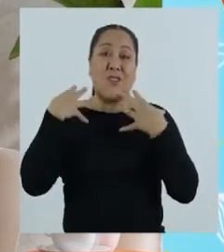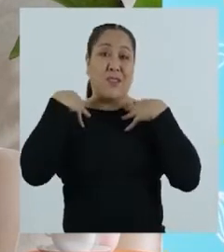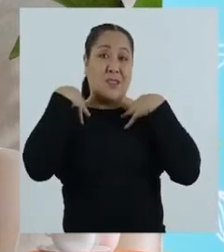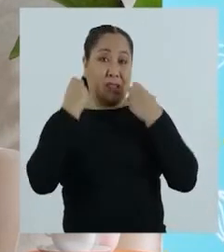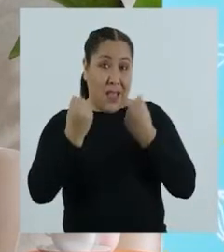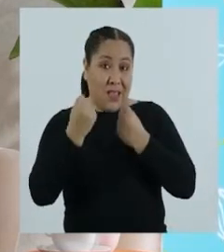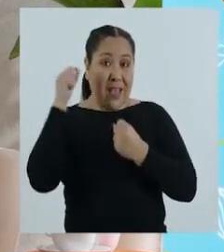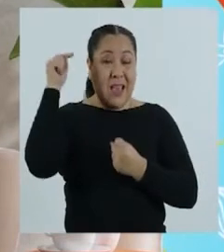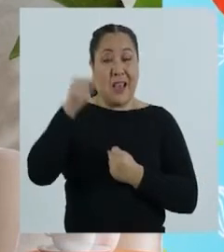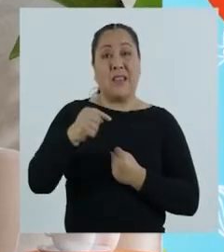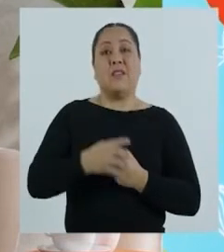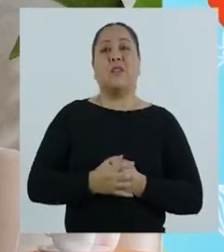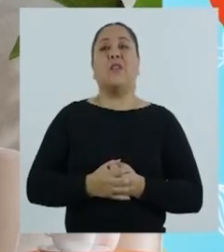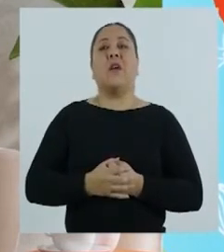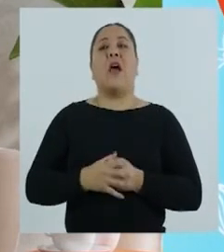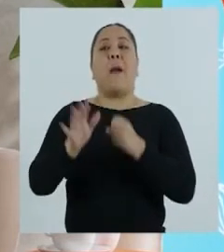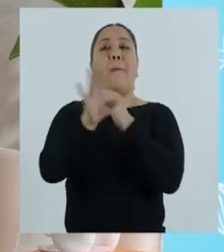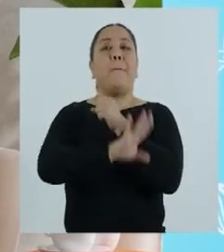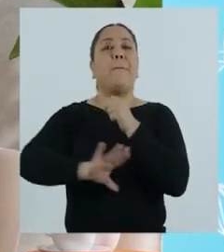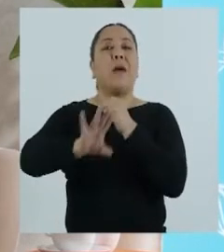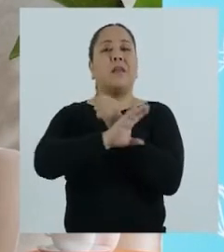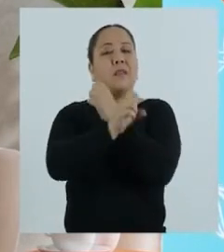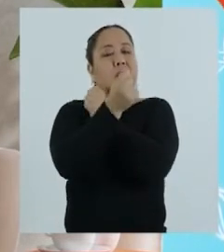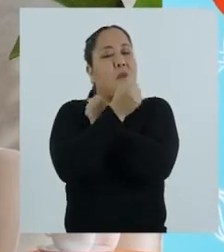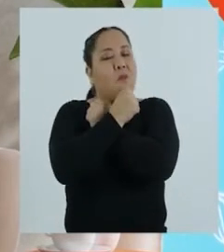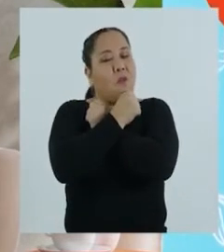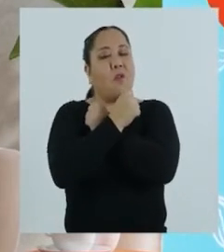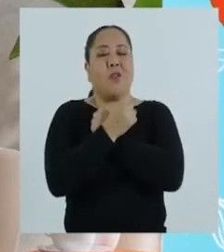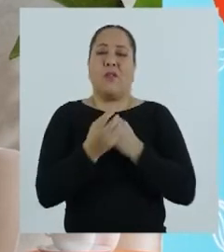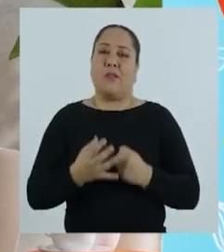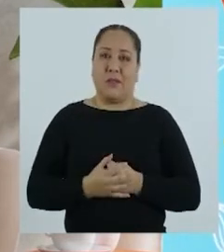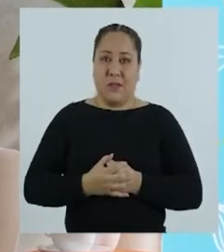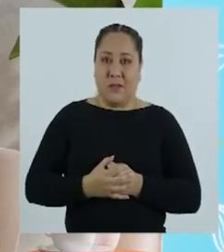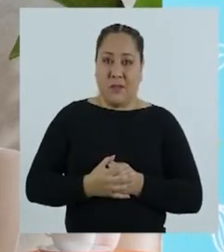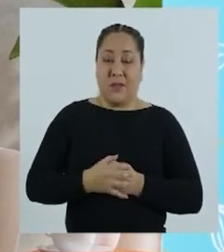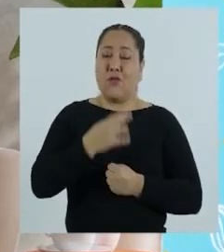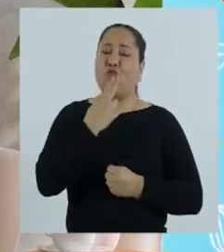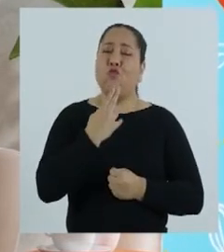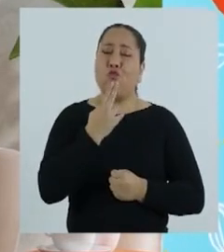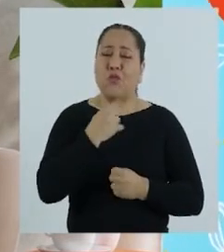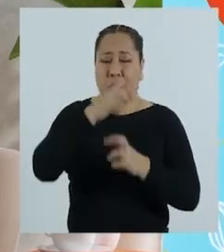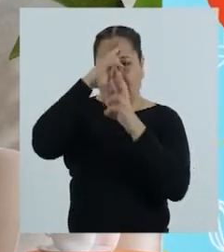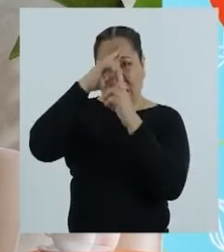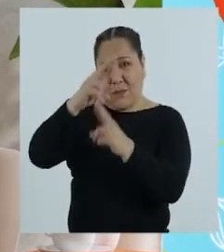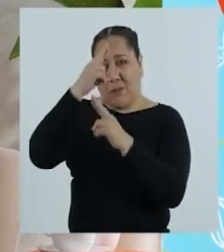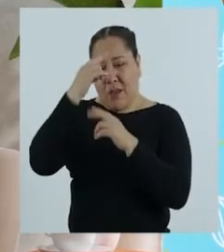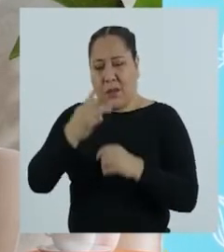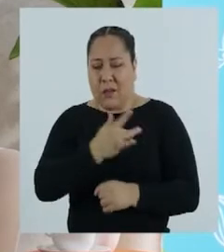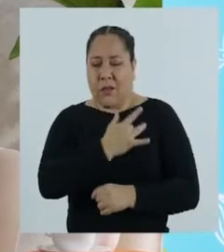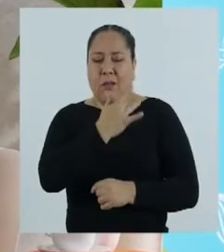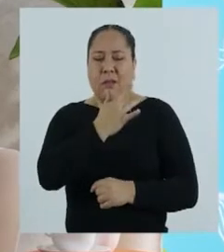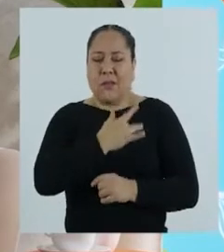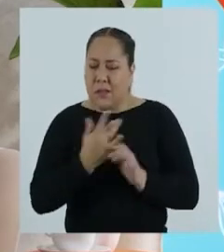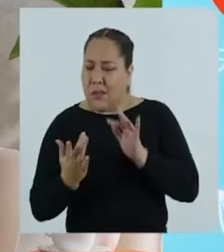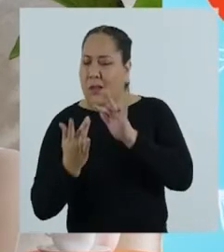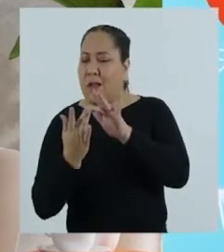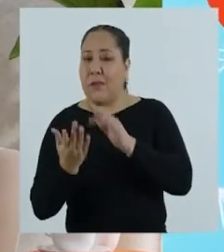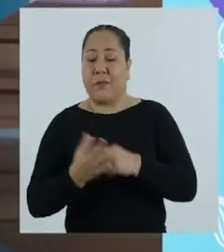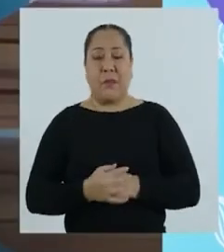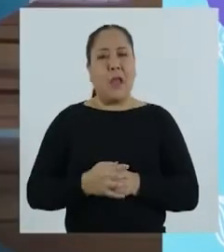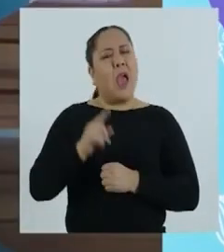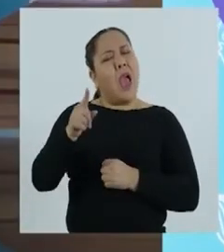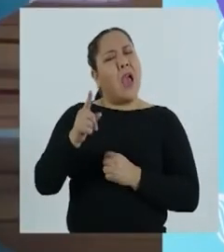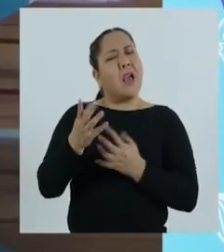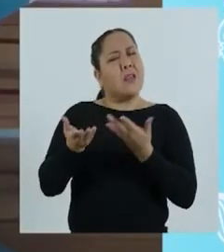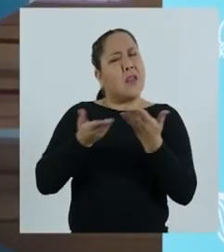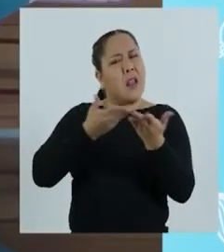Una relación saludable es una que se basa en el amor, el cariño, el respeto y la empatía.